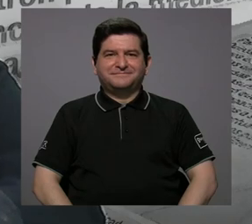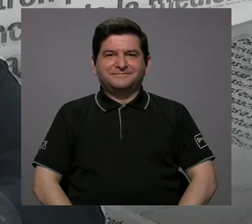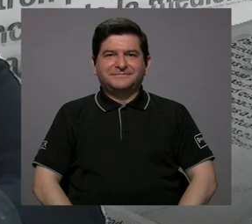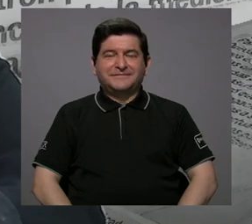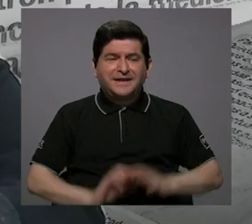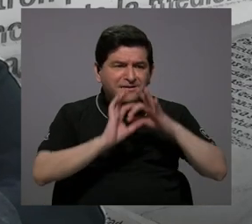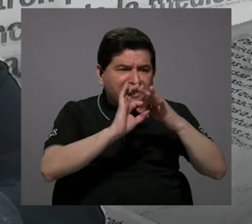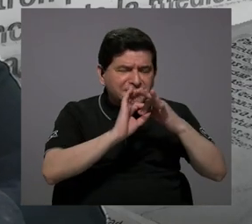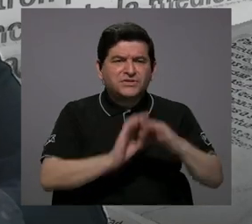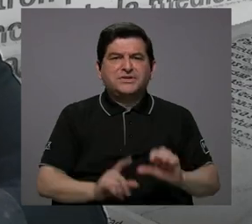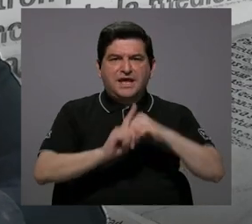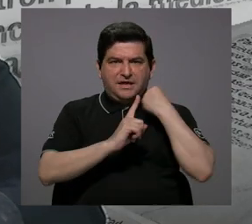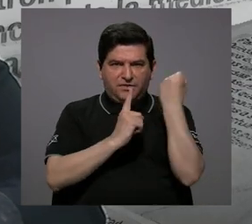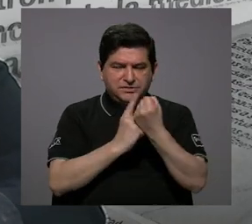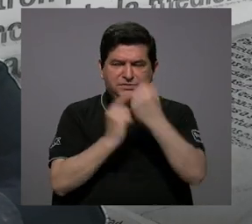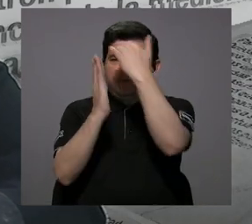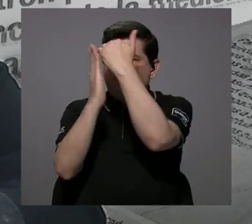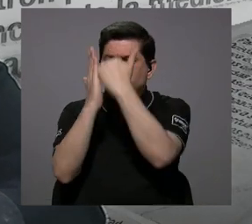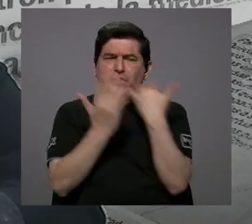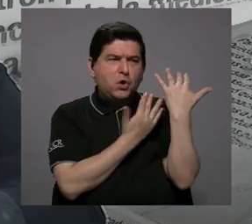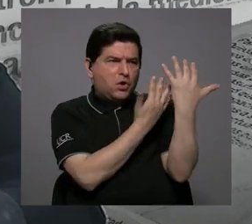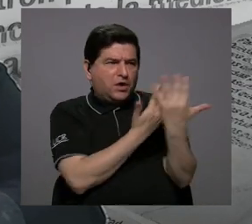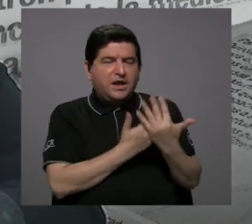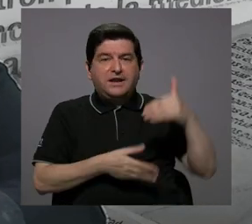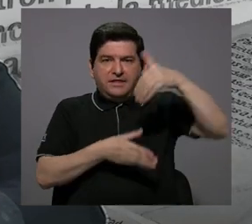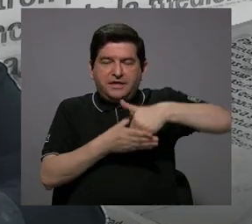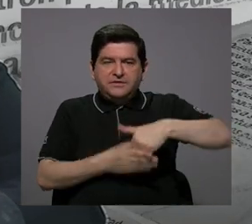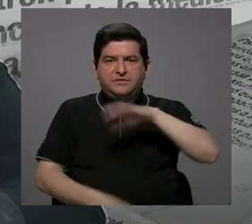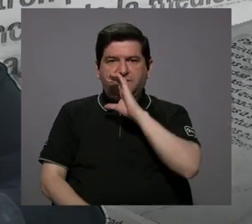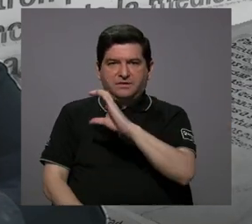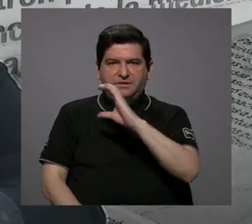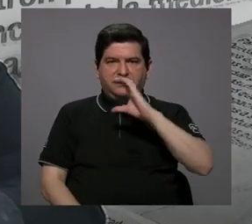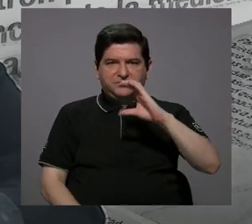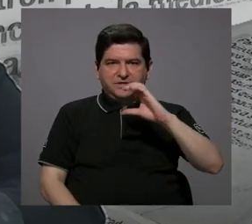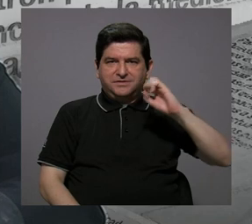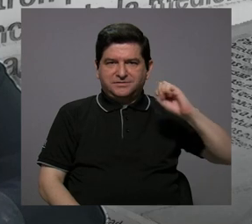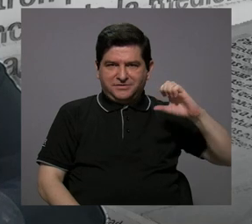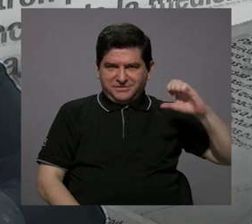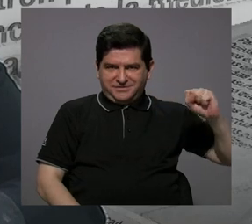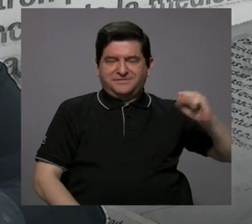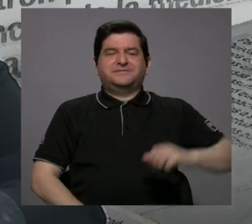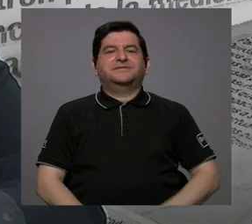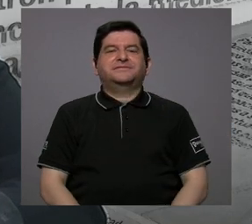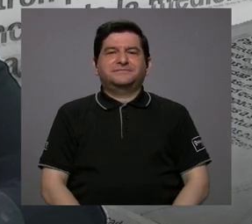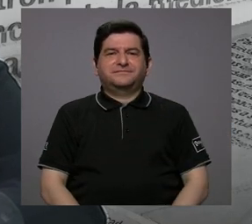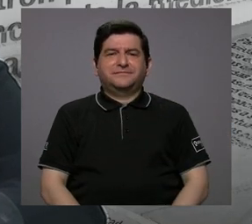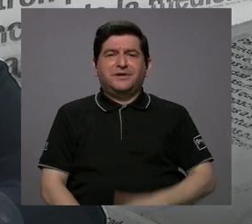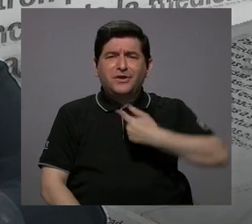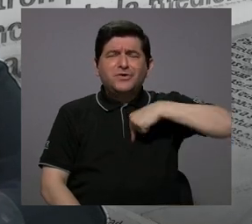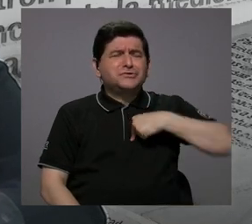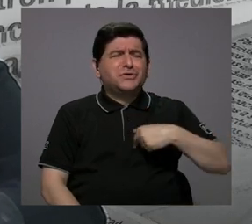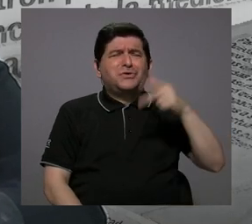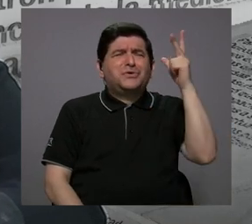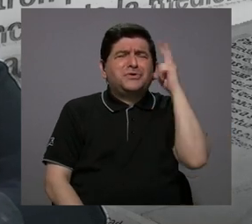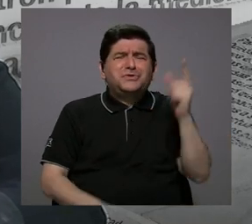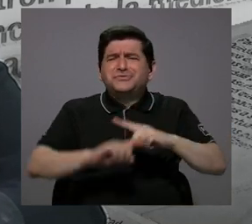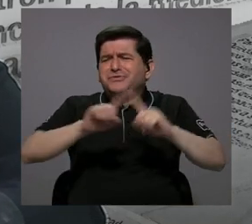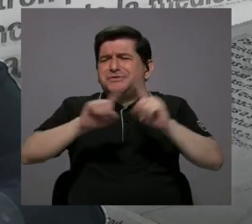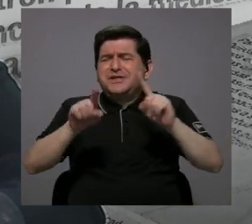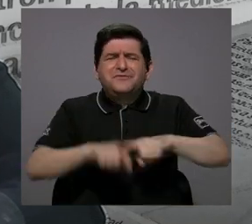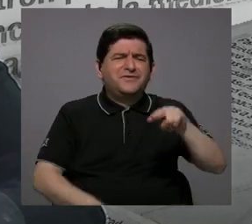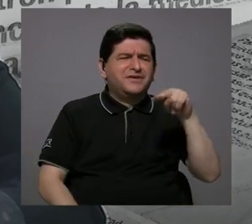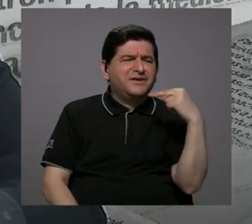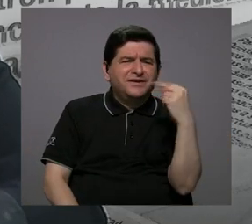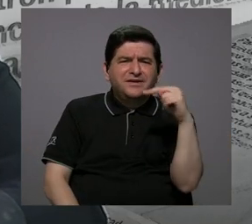Sobre la situación de las listas de espera en la Caja Costarricense del Seguro Social, hemos escuchado diferentes